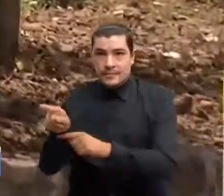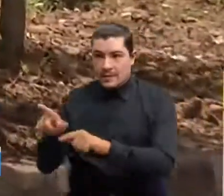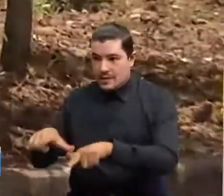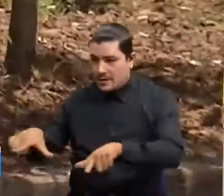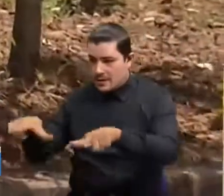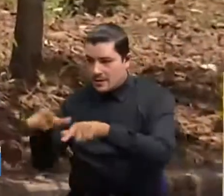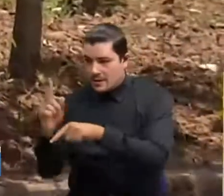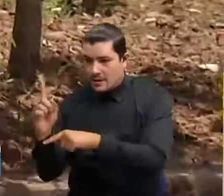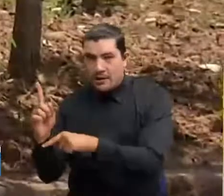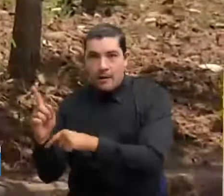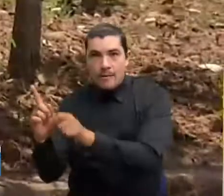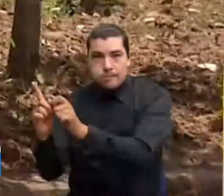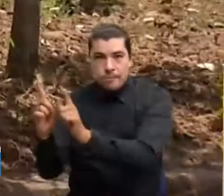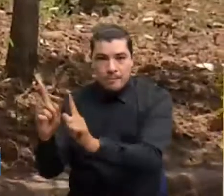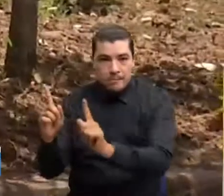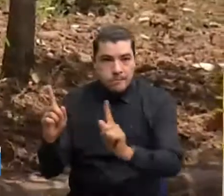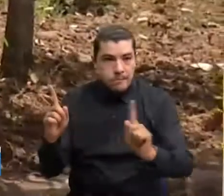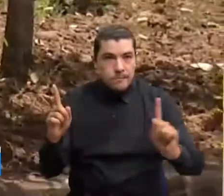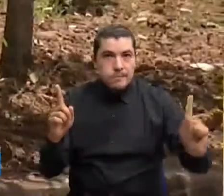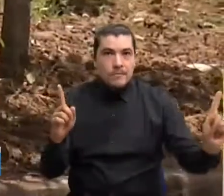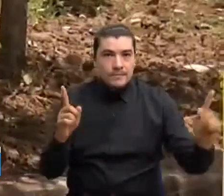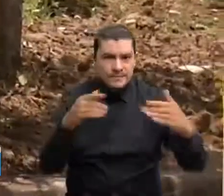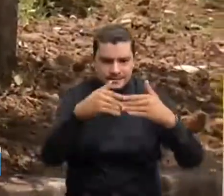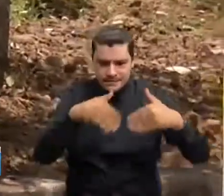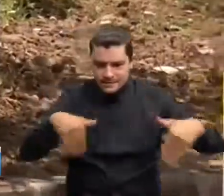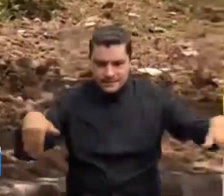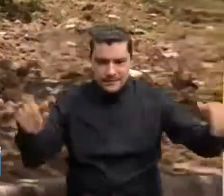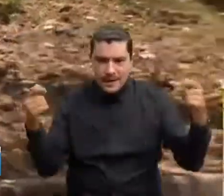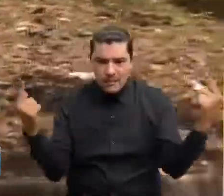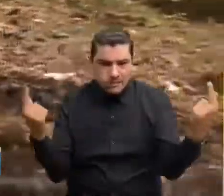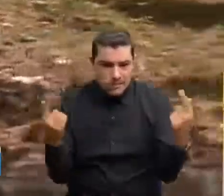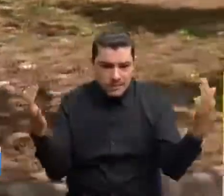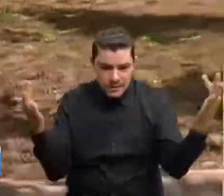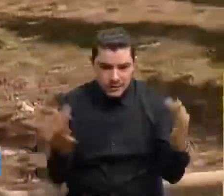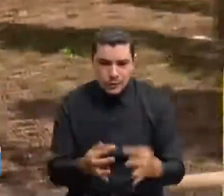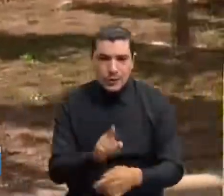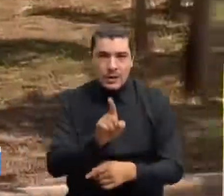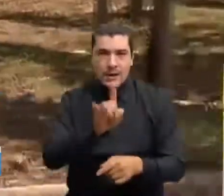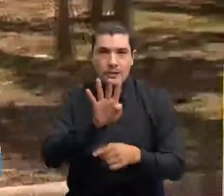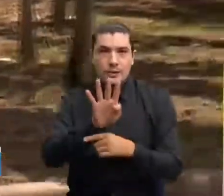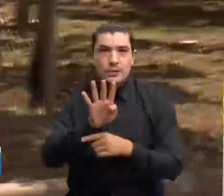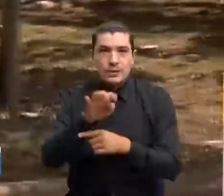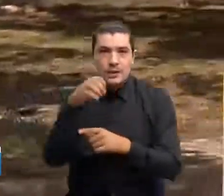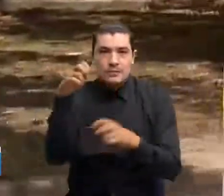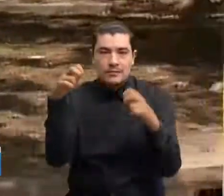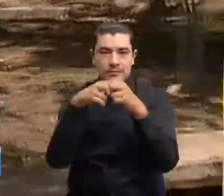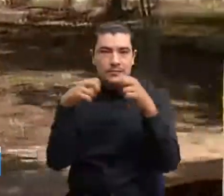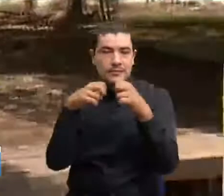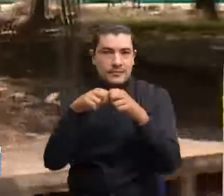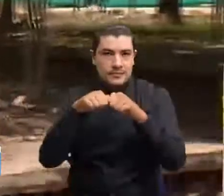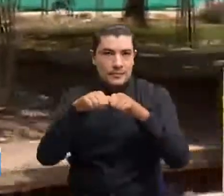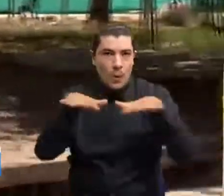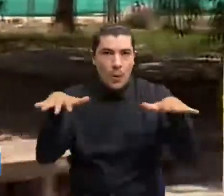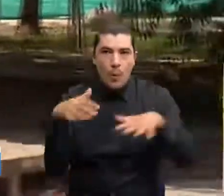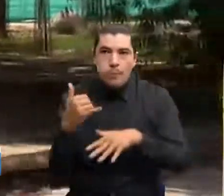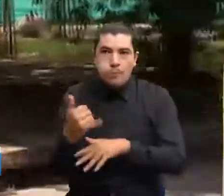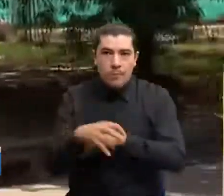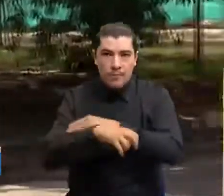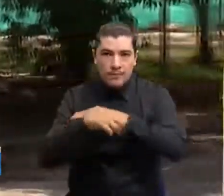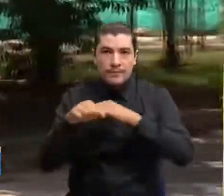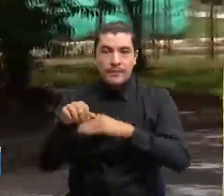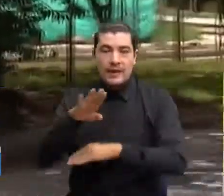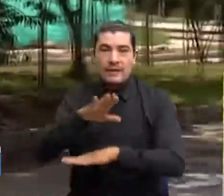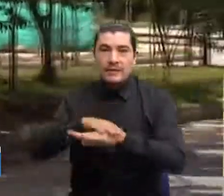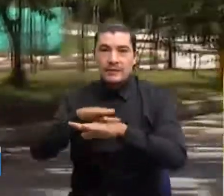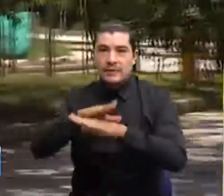con el anillo vial, fueron robados 14 postes del alumbrado público. Así lo ha advertido la